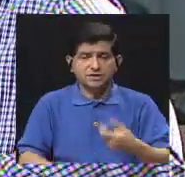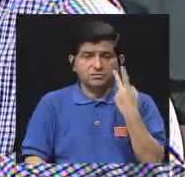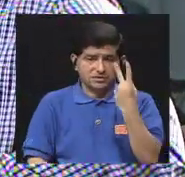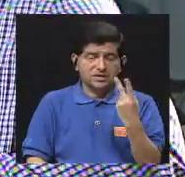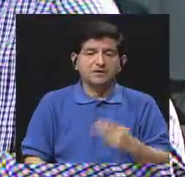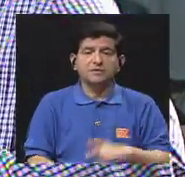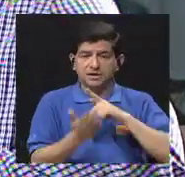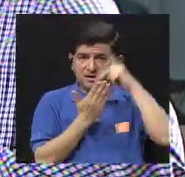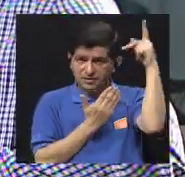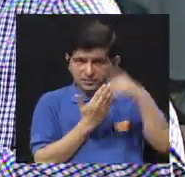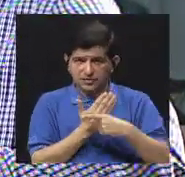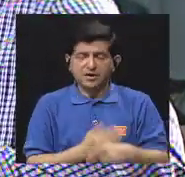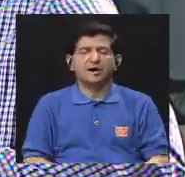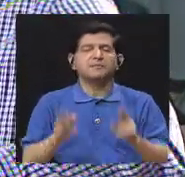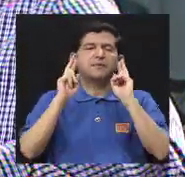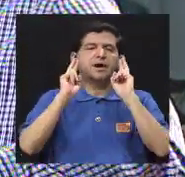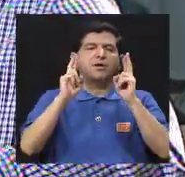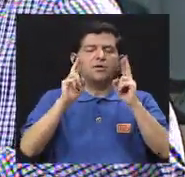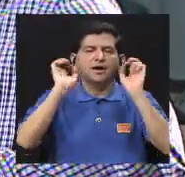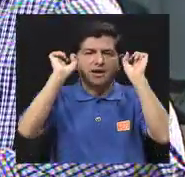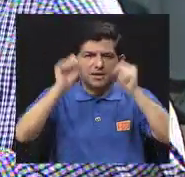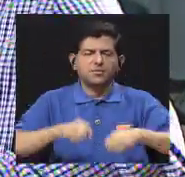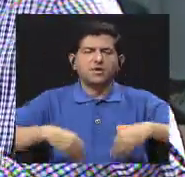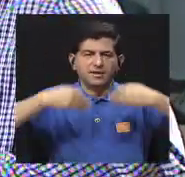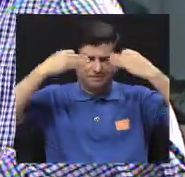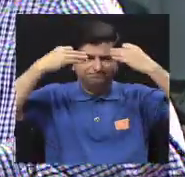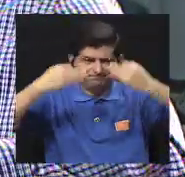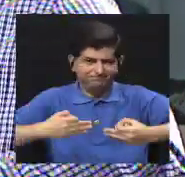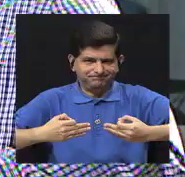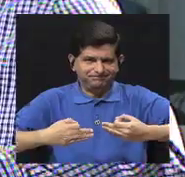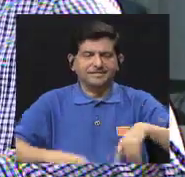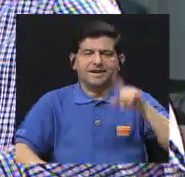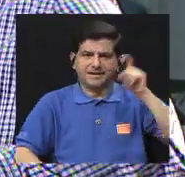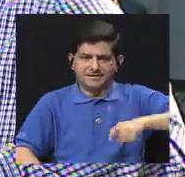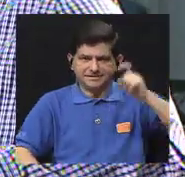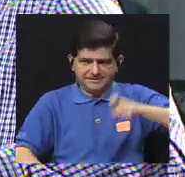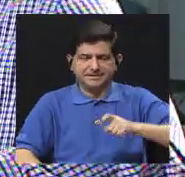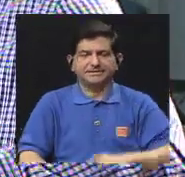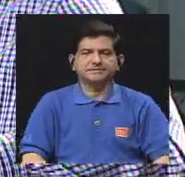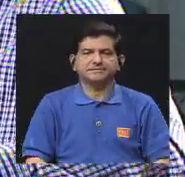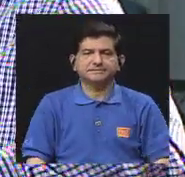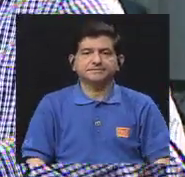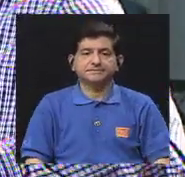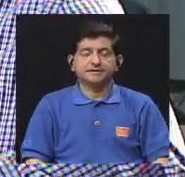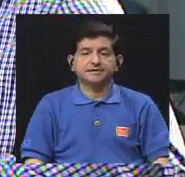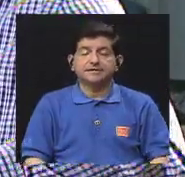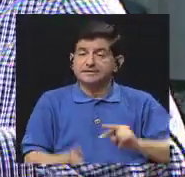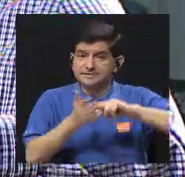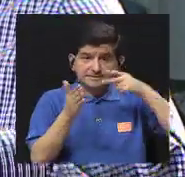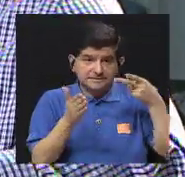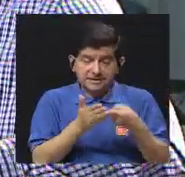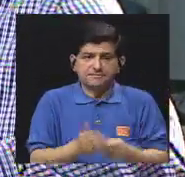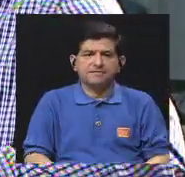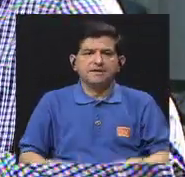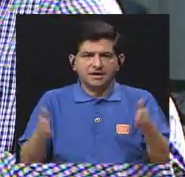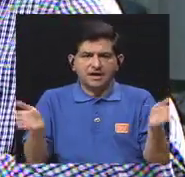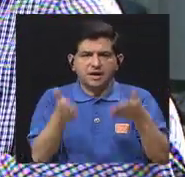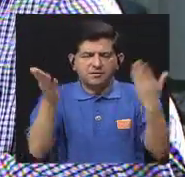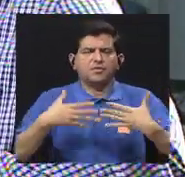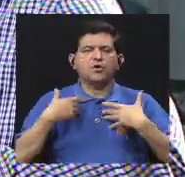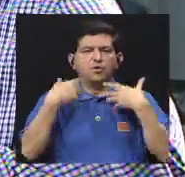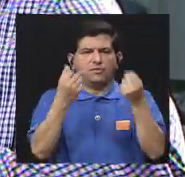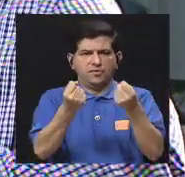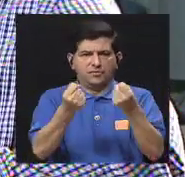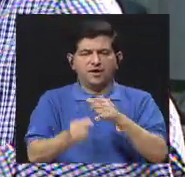está viendo que ojalá que pueda tomar las medidas que corresponden medidas en términos de promoción de la